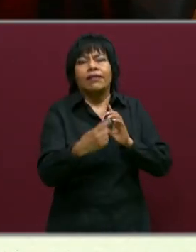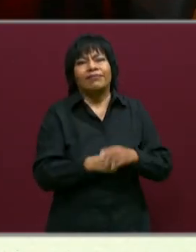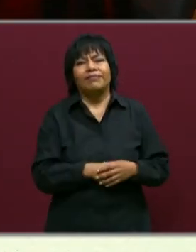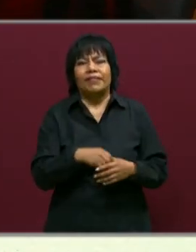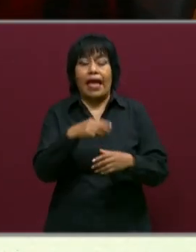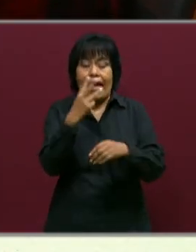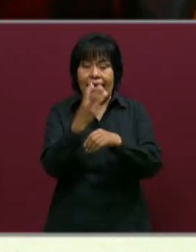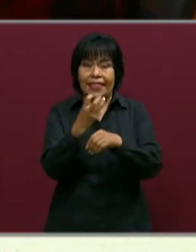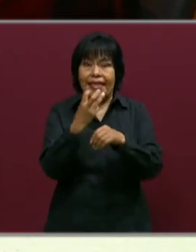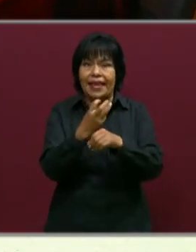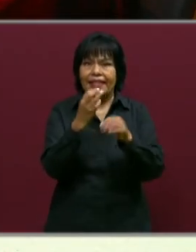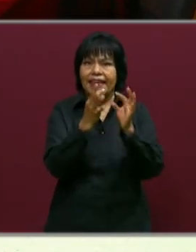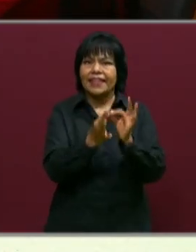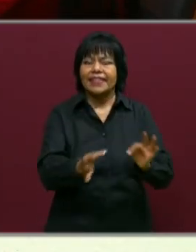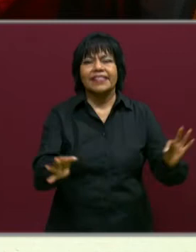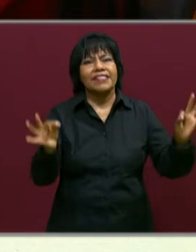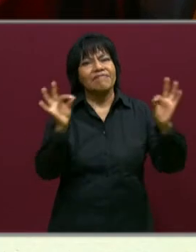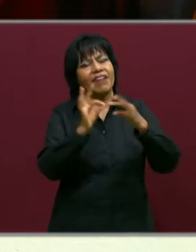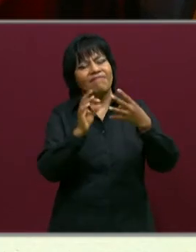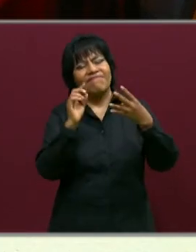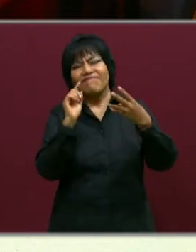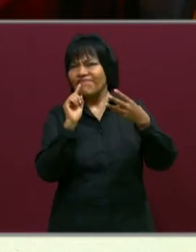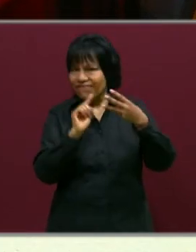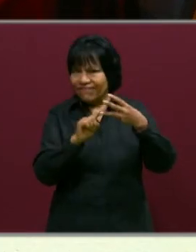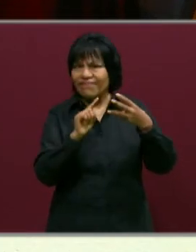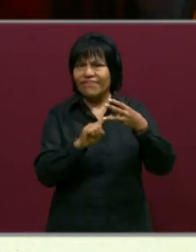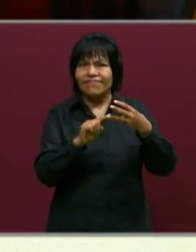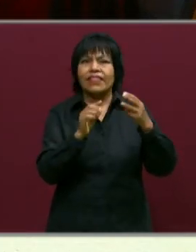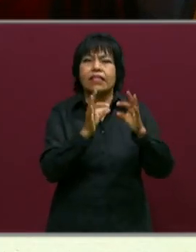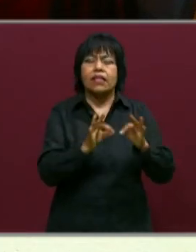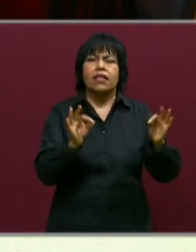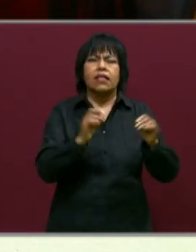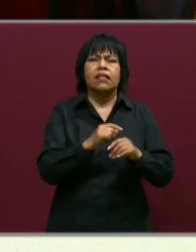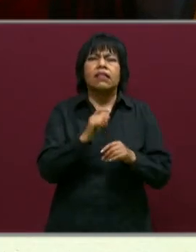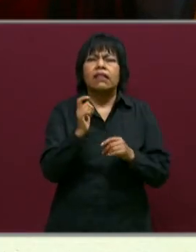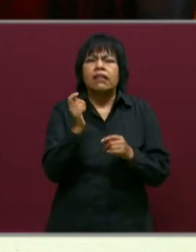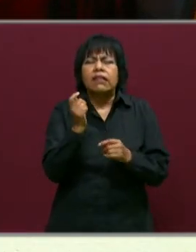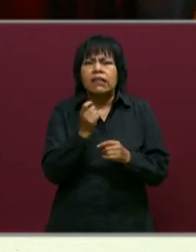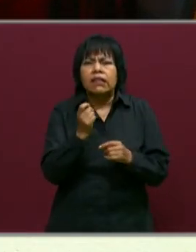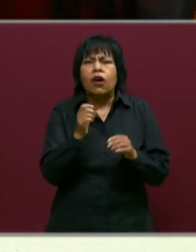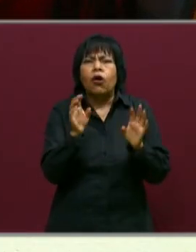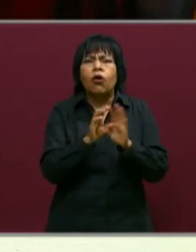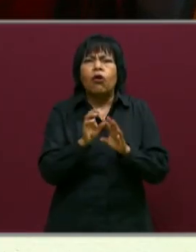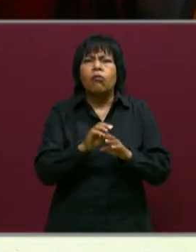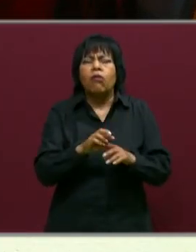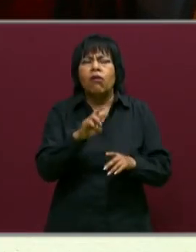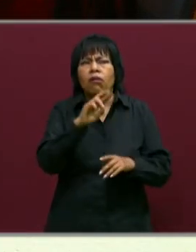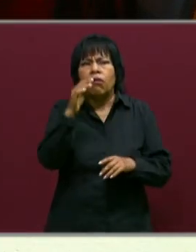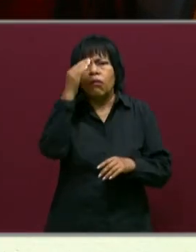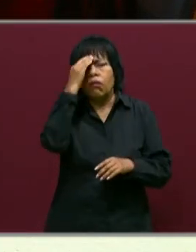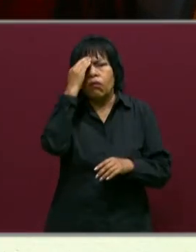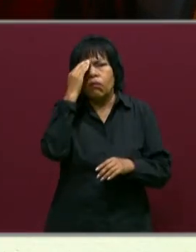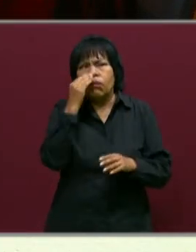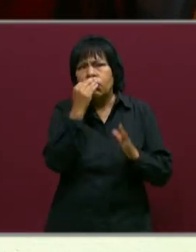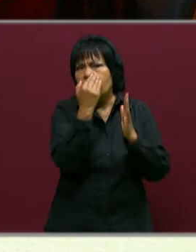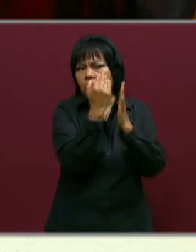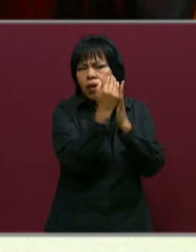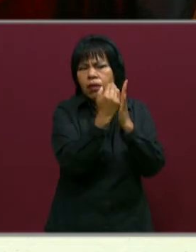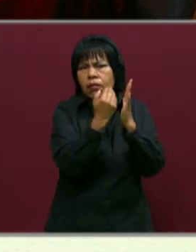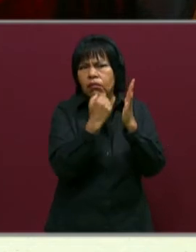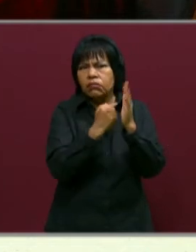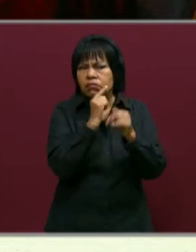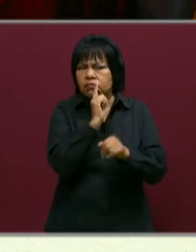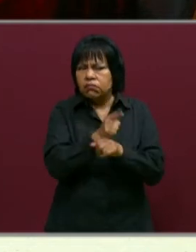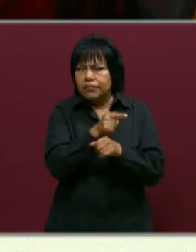reflexión muy importante. Así es. La tercera reflexión tiene que ver con qué indicadores le permiten reconocer si los estados emocionales de sus estudiantes